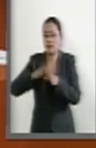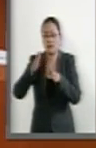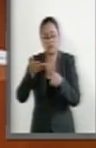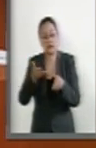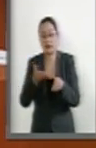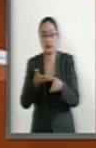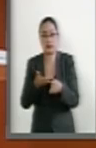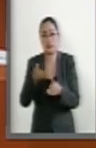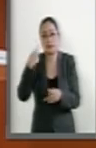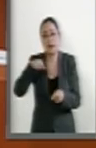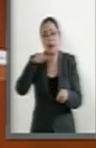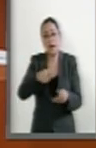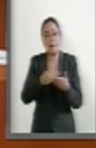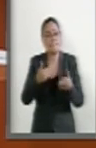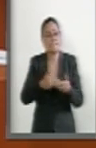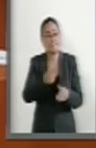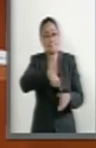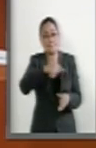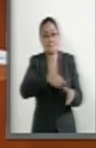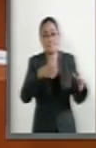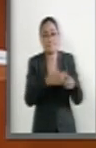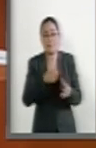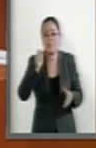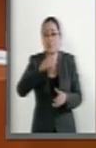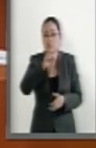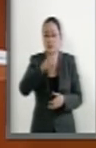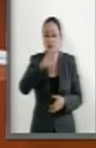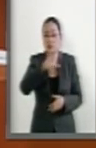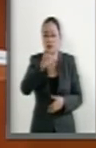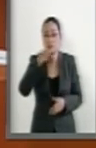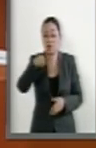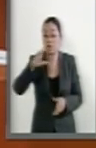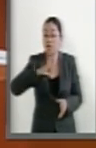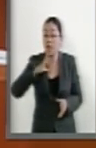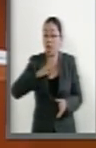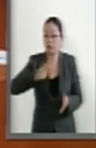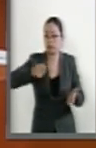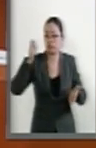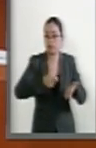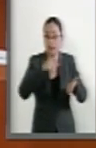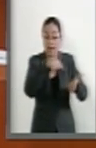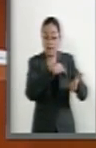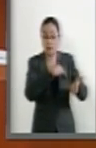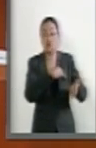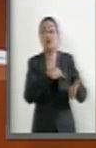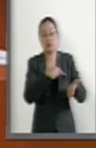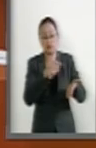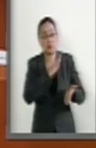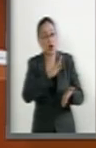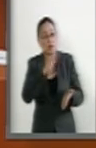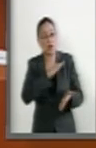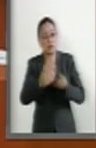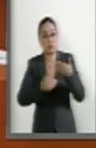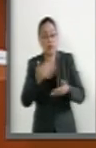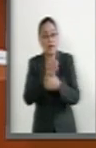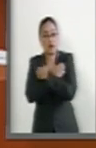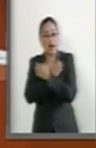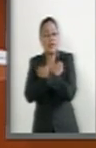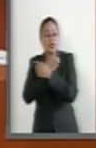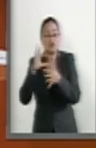todo para que a raíz de lo que ha resuelto la Suprema Corte de Justicia de la Nación pueda haber una educación